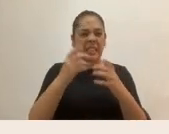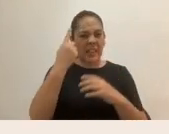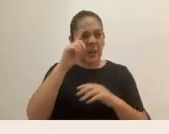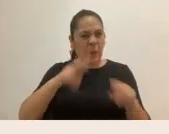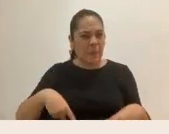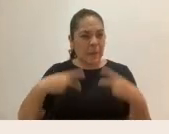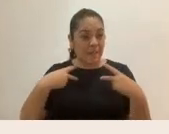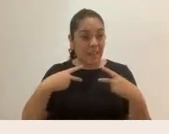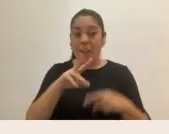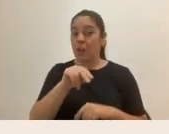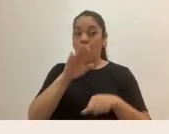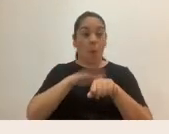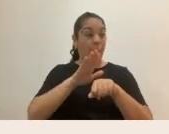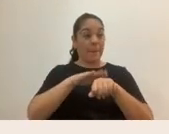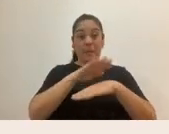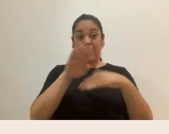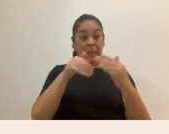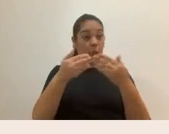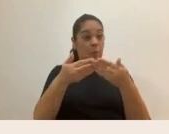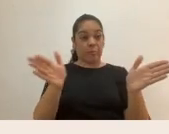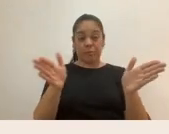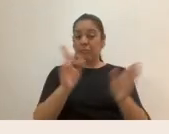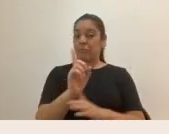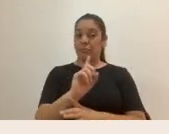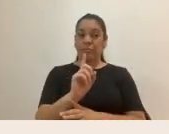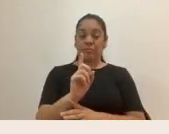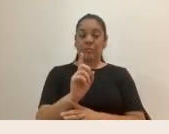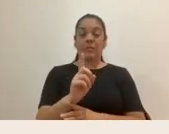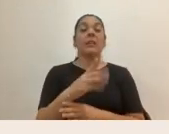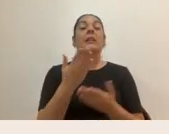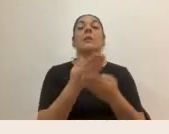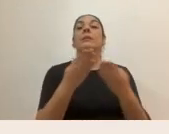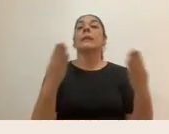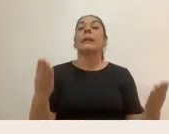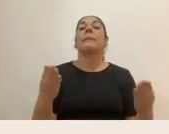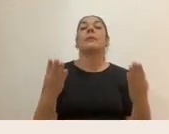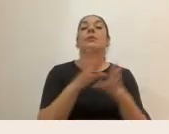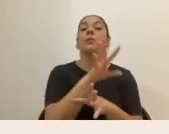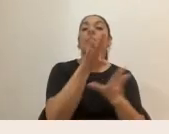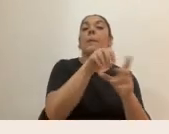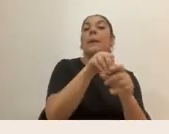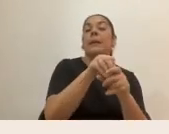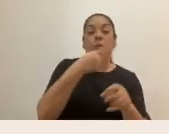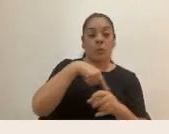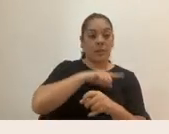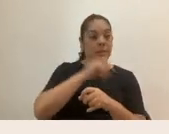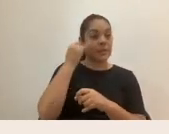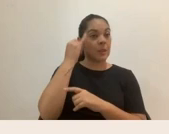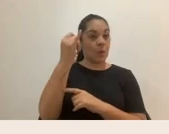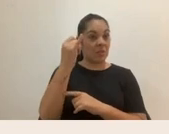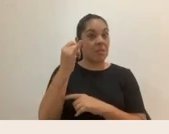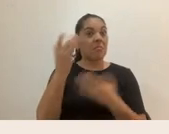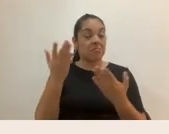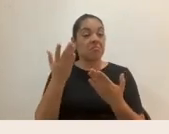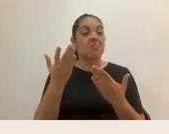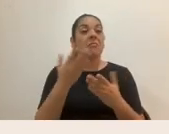Entonces un poco de esos elementos que también son parte de nuestra ideología hace que de alguna u otra manera se sigan a